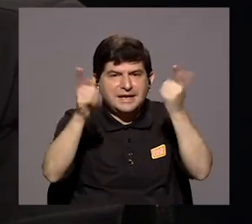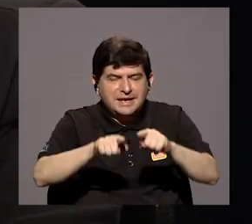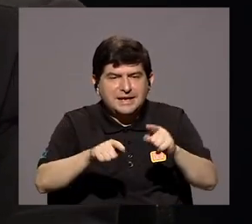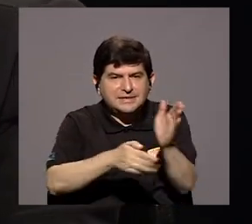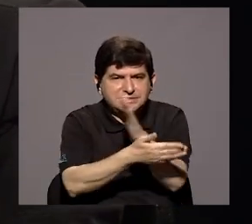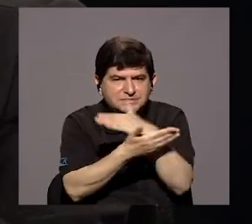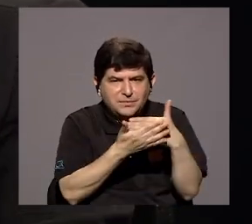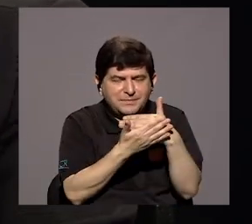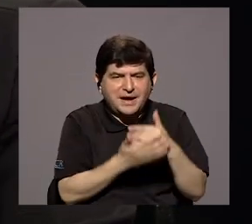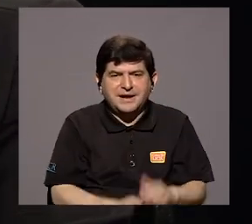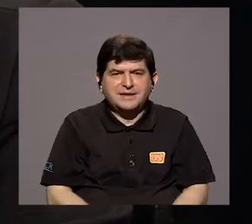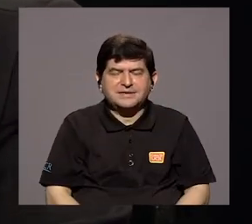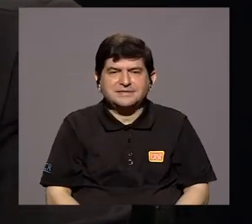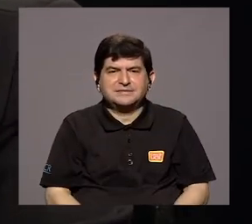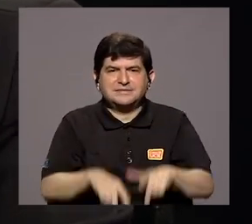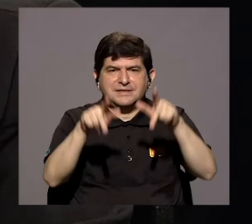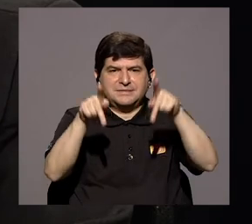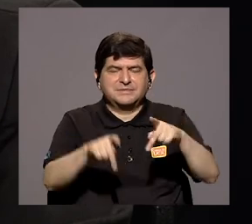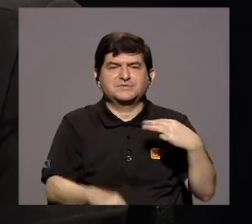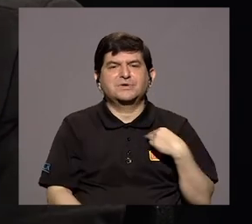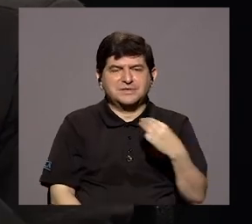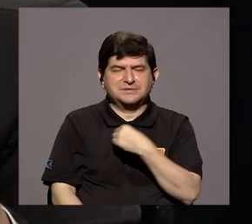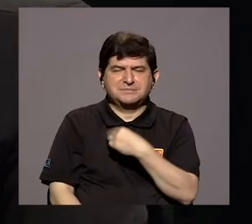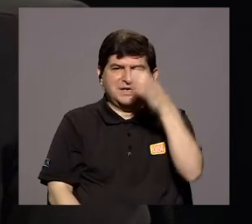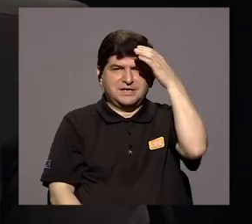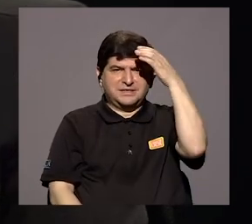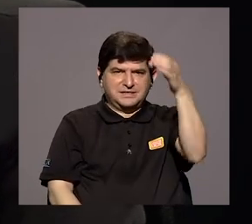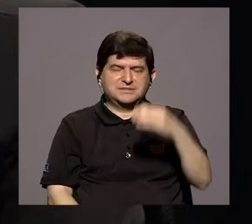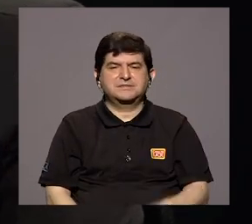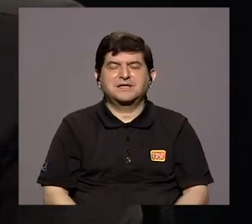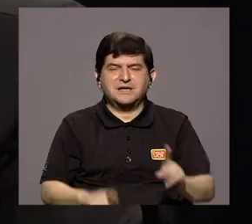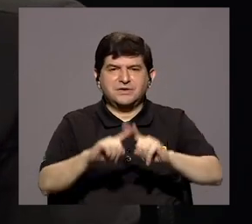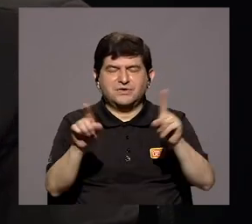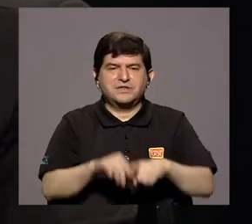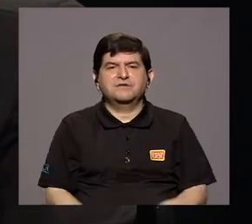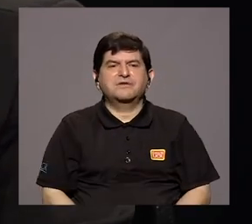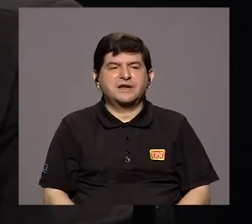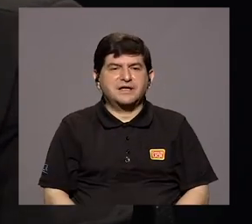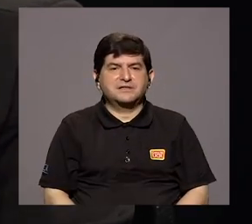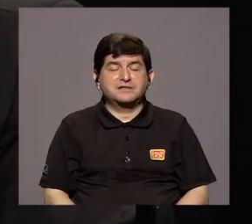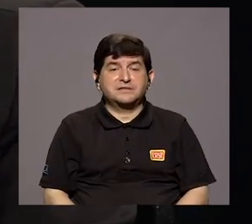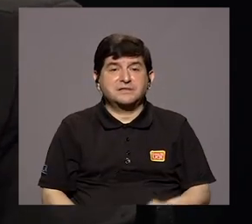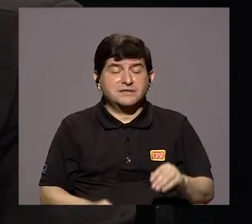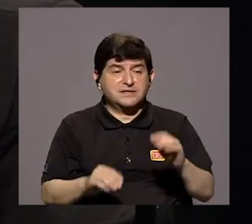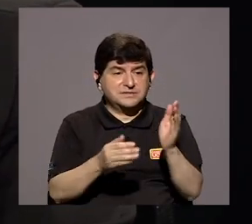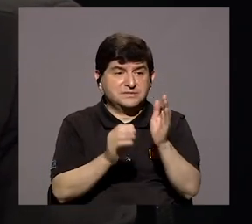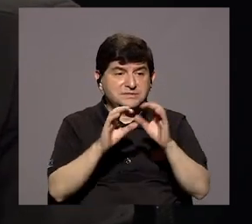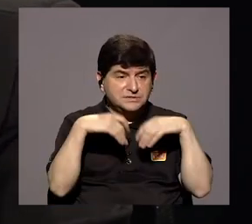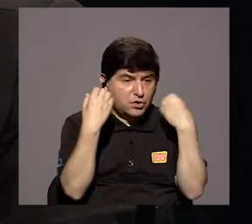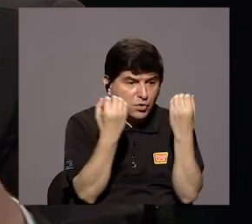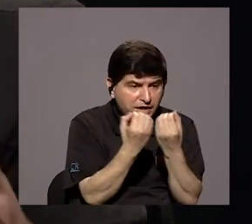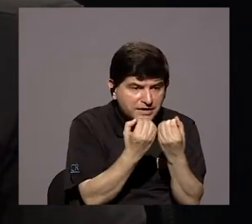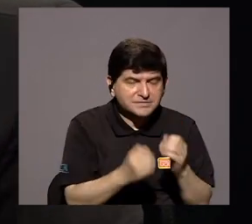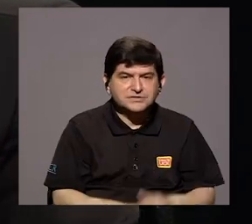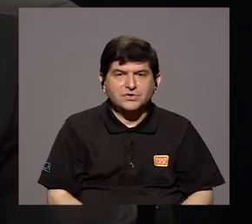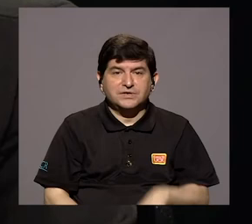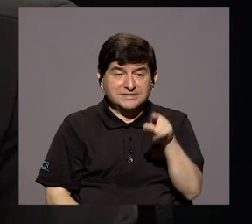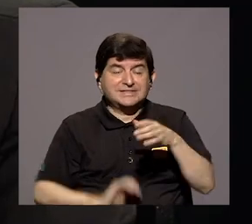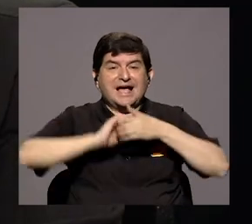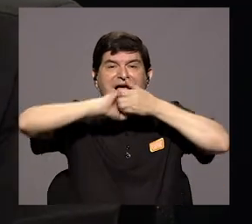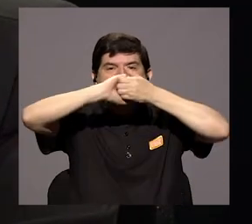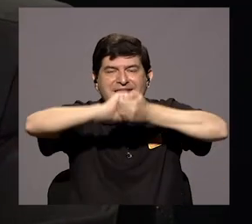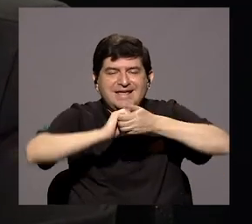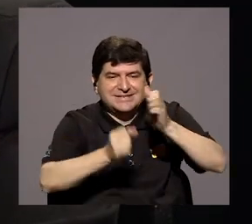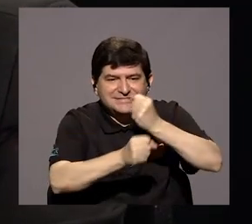parte de la capacidad instalada del Ministerio de Cultura y sus órganos desconcentrados se enfoca en lograr esa alianza, esa labor